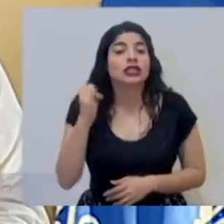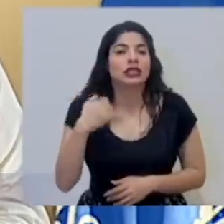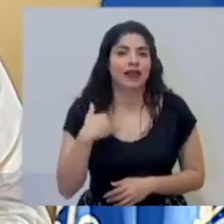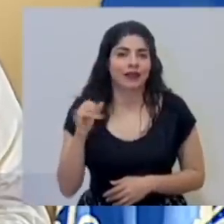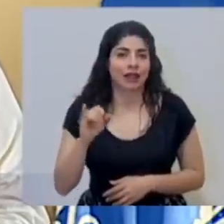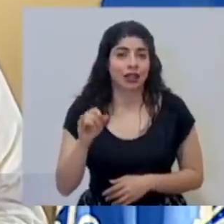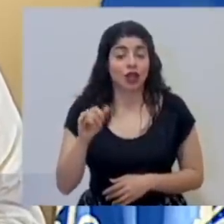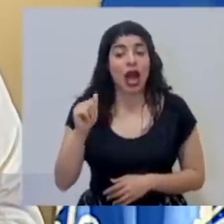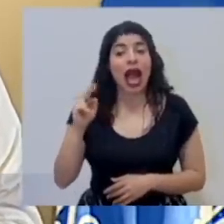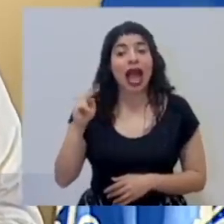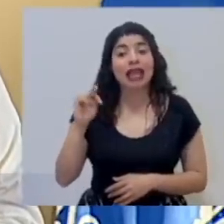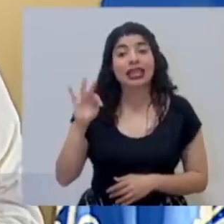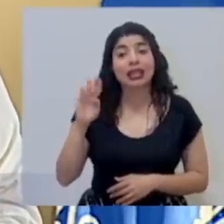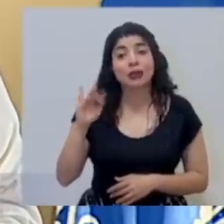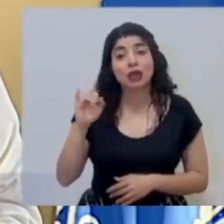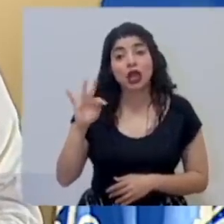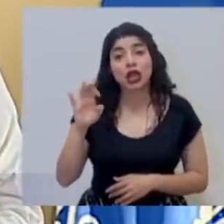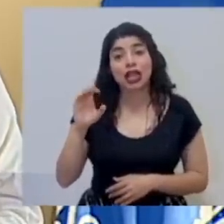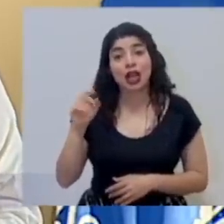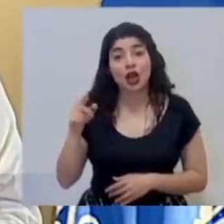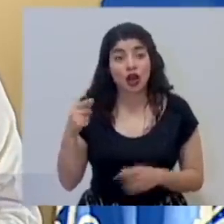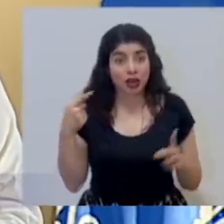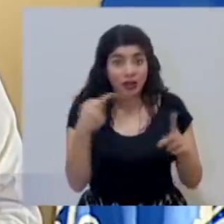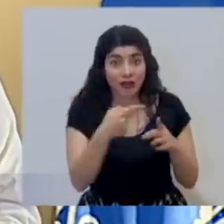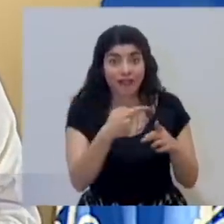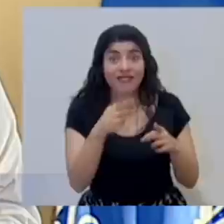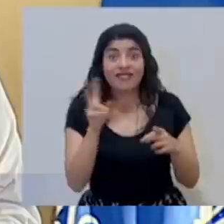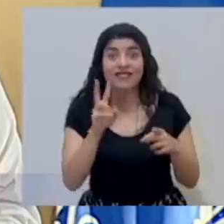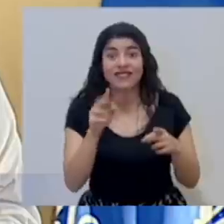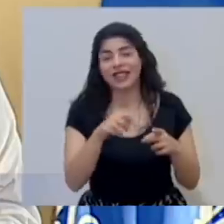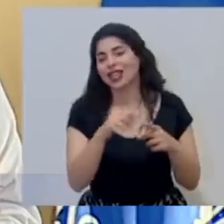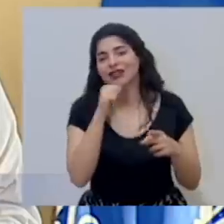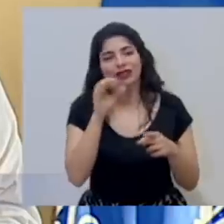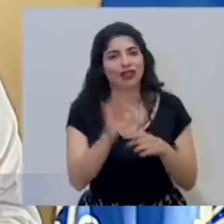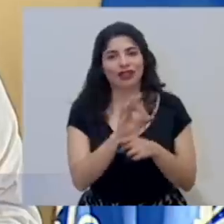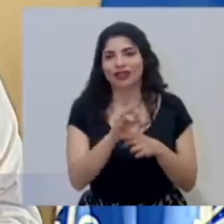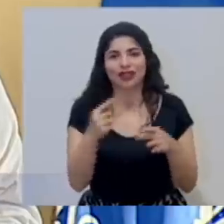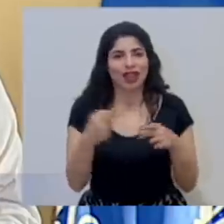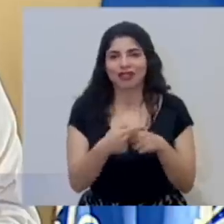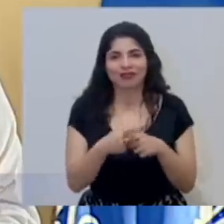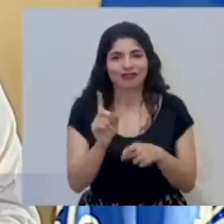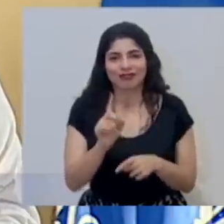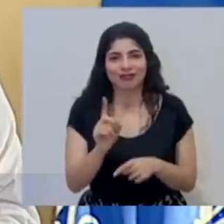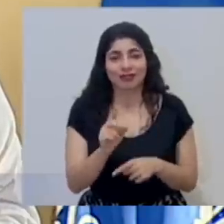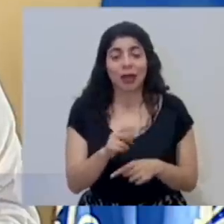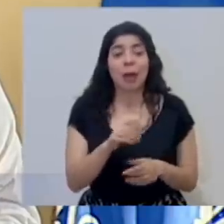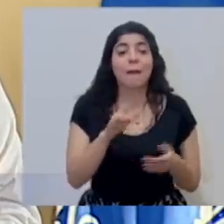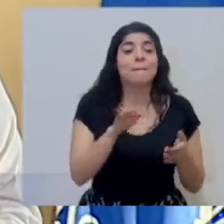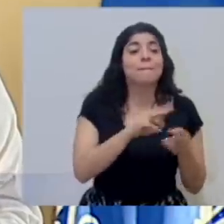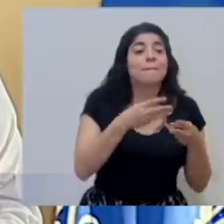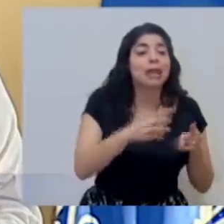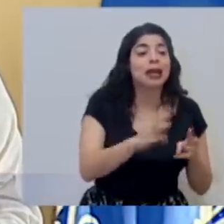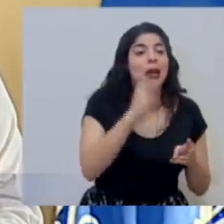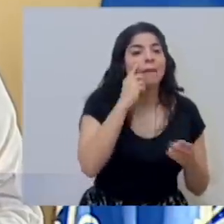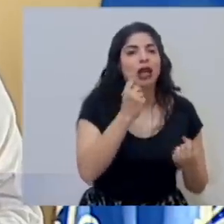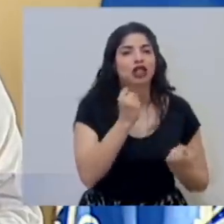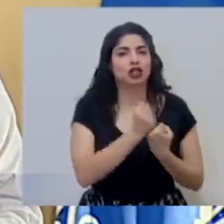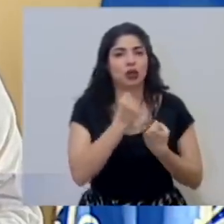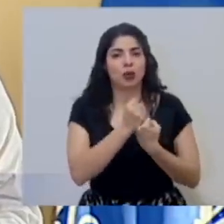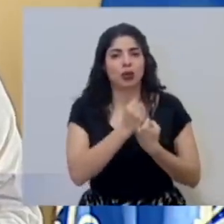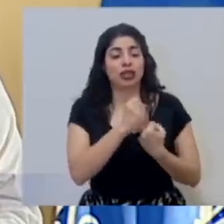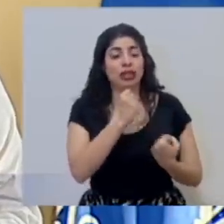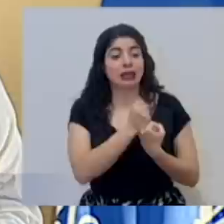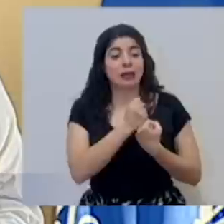no sirven para los virus y medidas de soporte, medidas para tratar de apoyar al cuerpo para que el